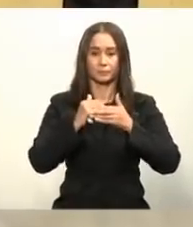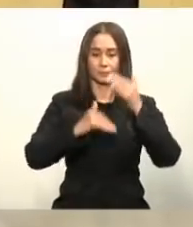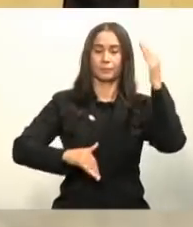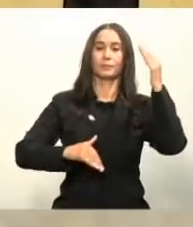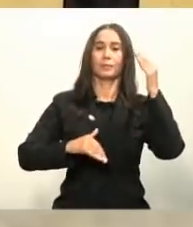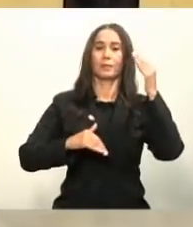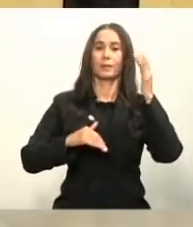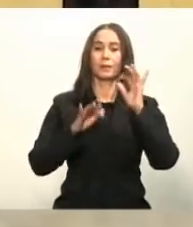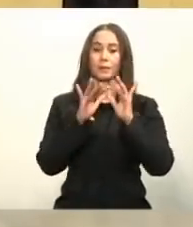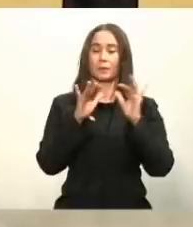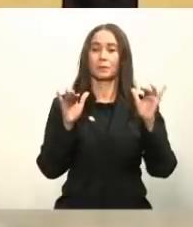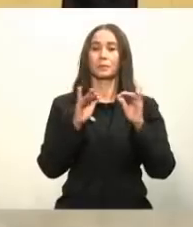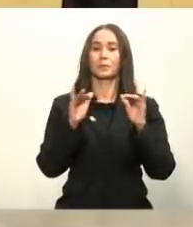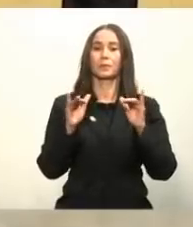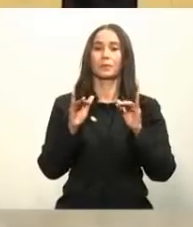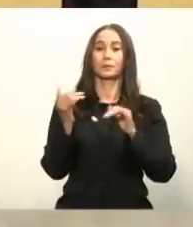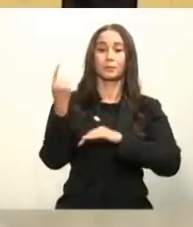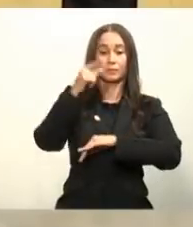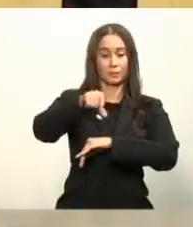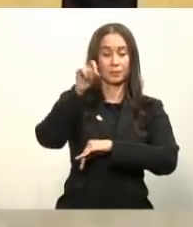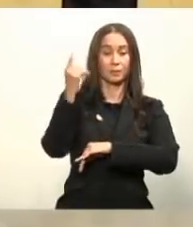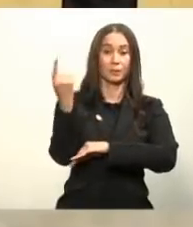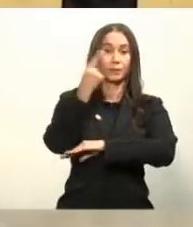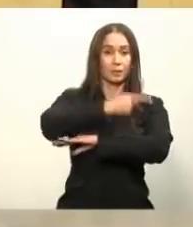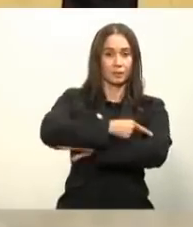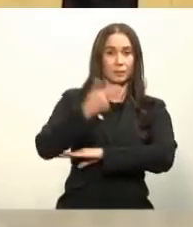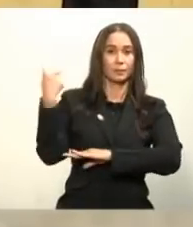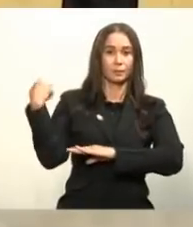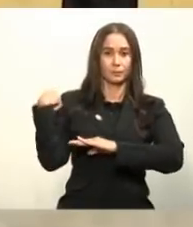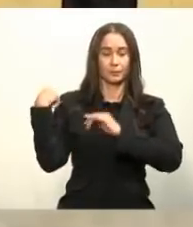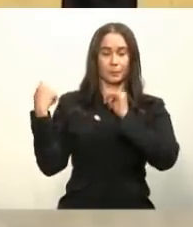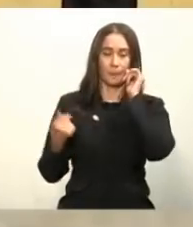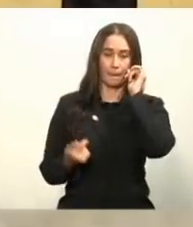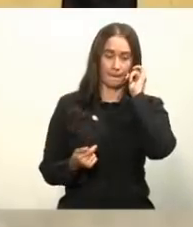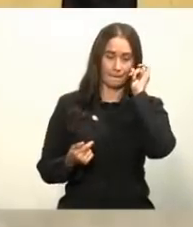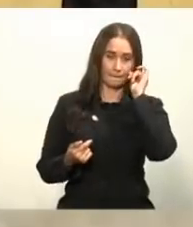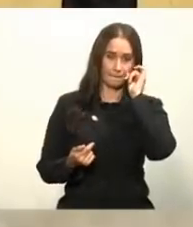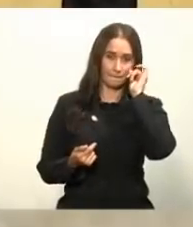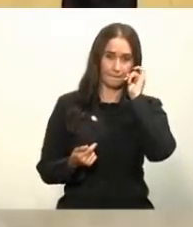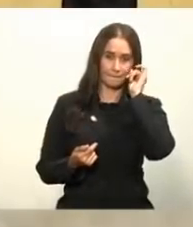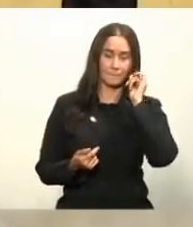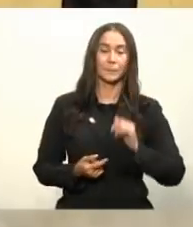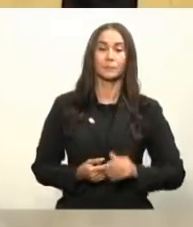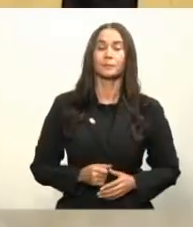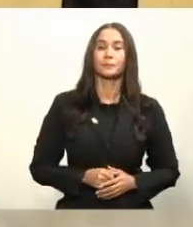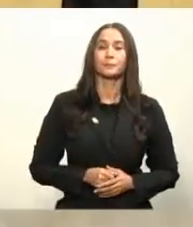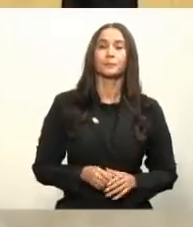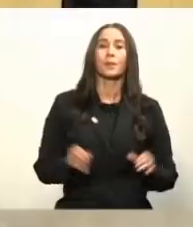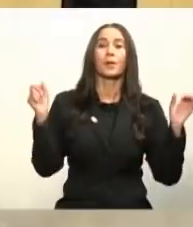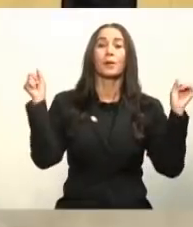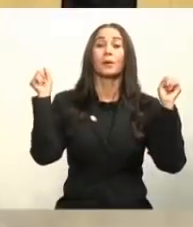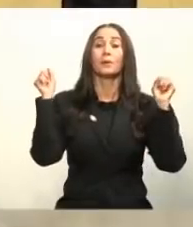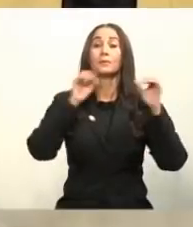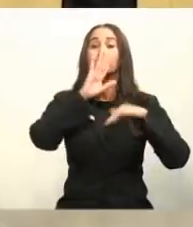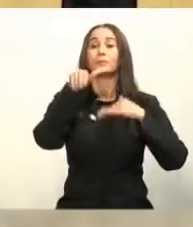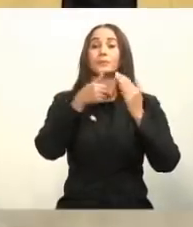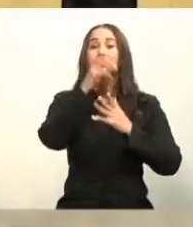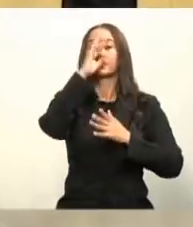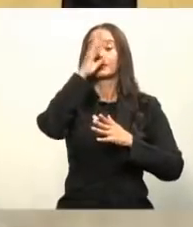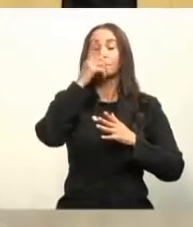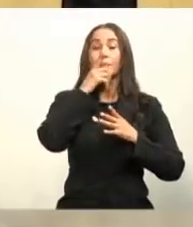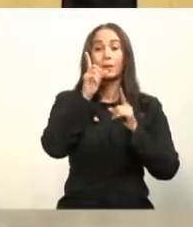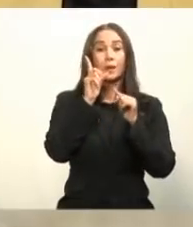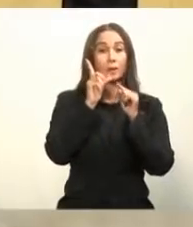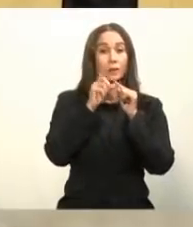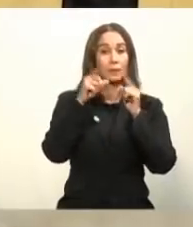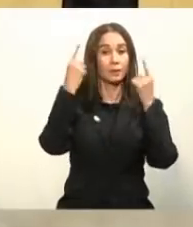registrarse y hacer su cita para la vacunación. Pueblo dominicano, el éxito de este